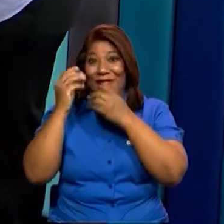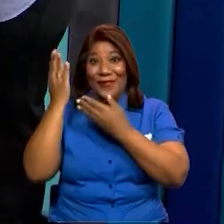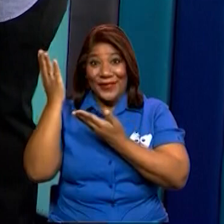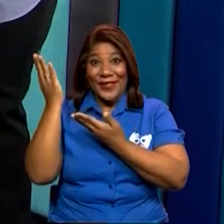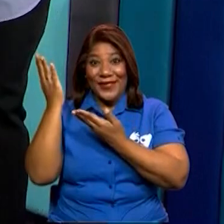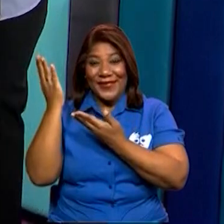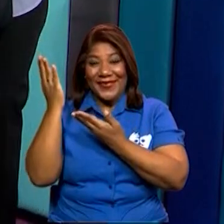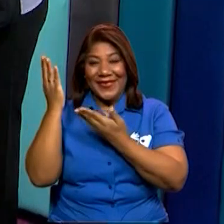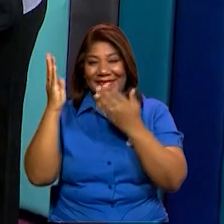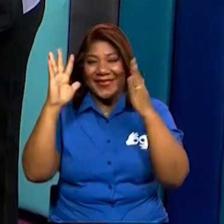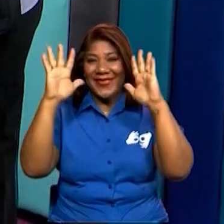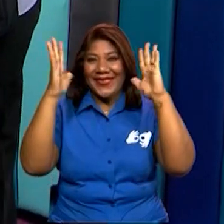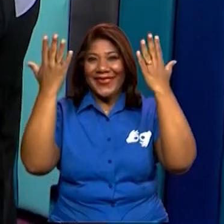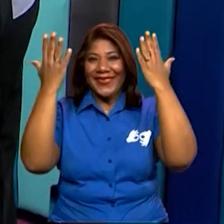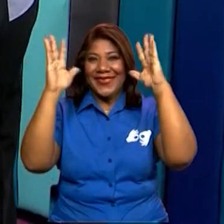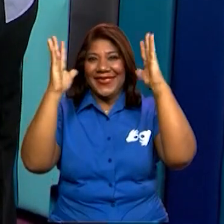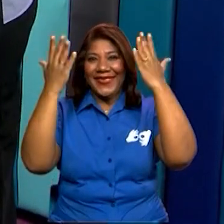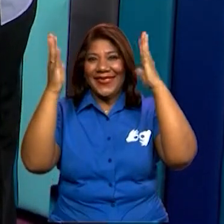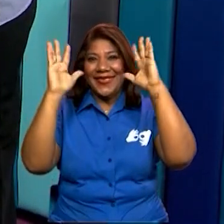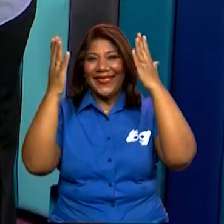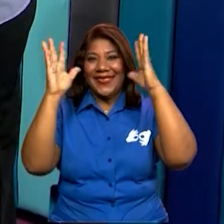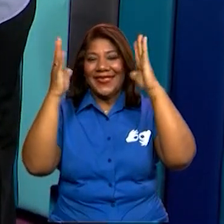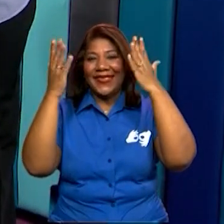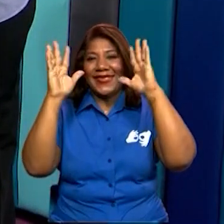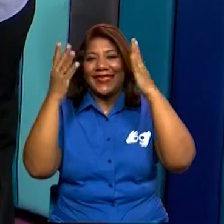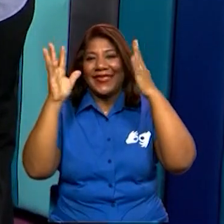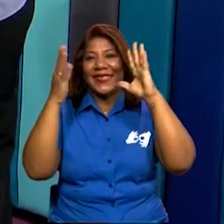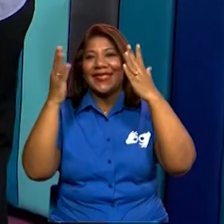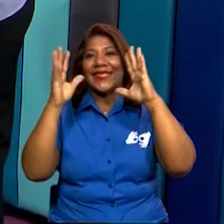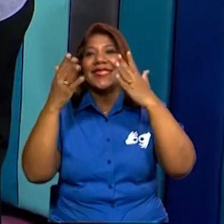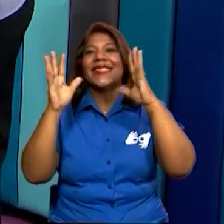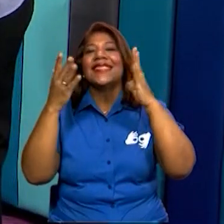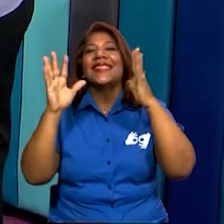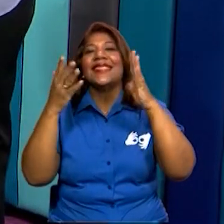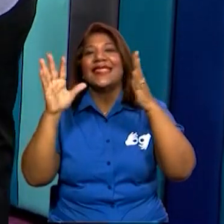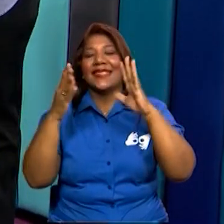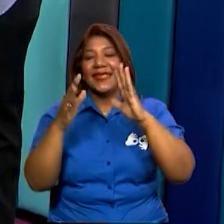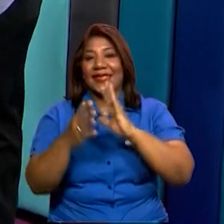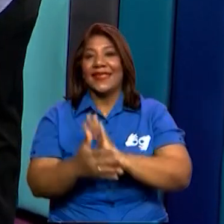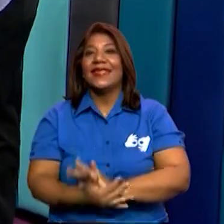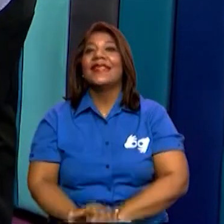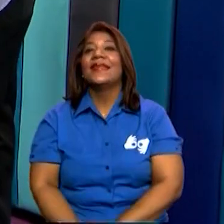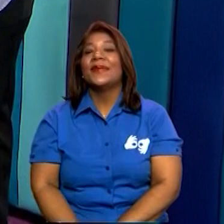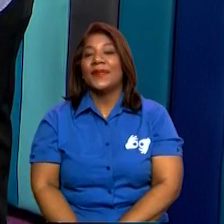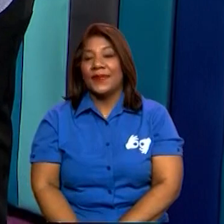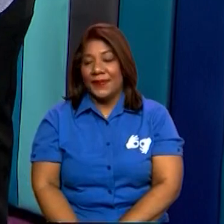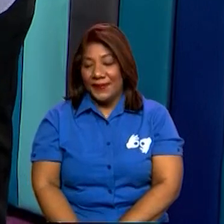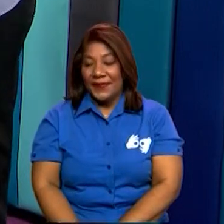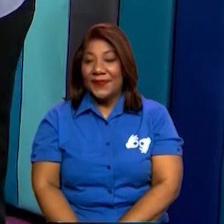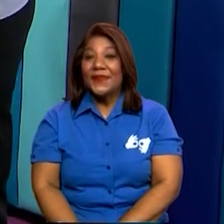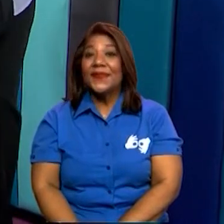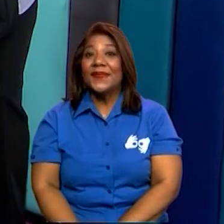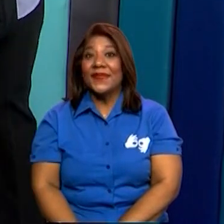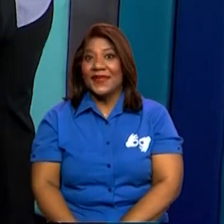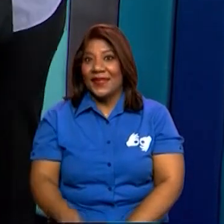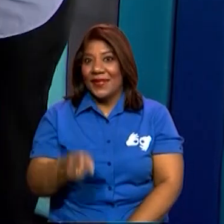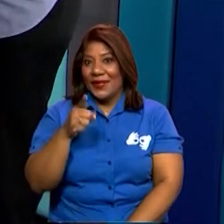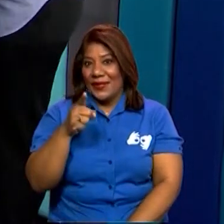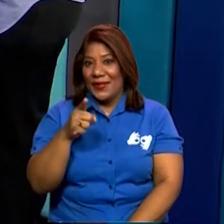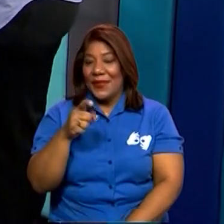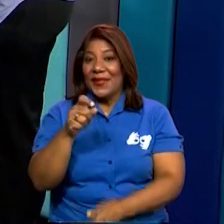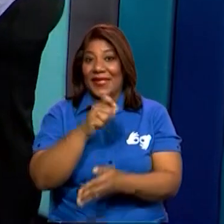bien. ¡Excelente! Un aplauso para él y para todos los niños que van hoy a escribir su propia